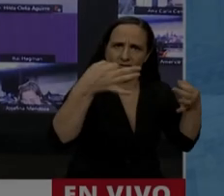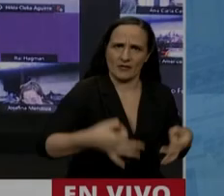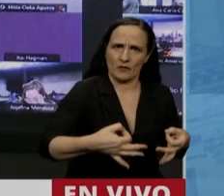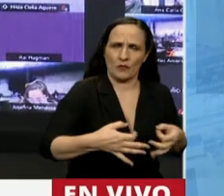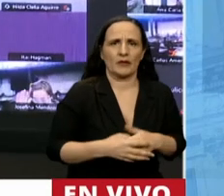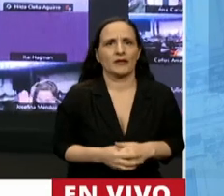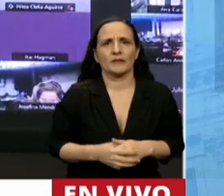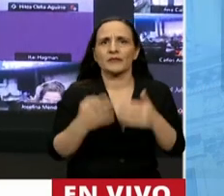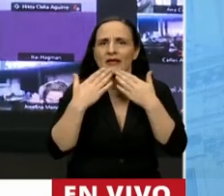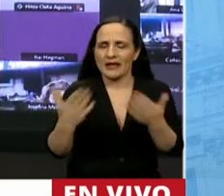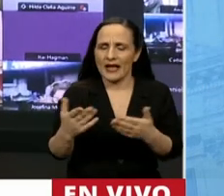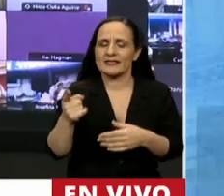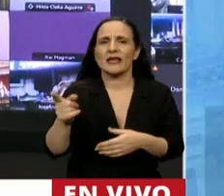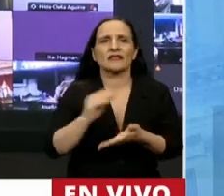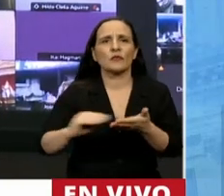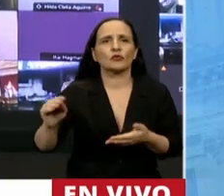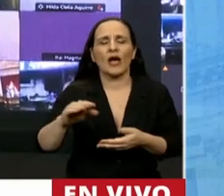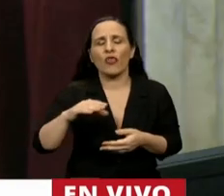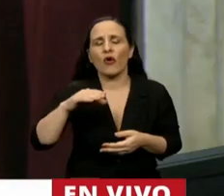El diputado Juan Manuel López en uso de la palabra.